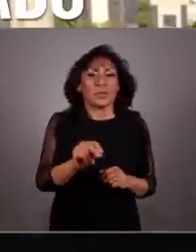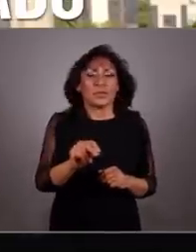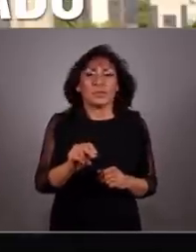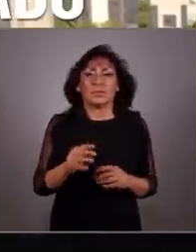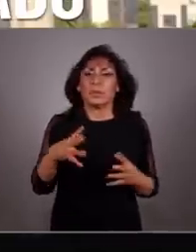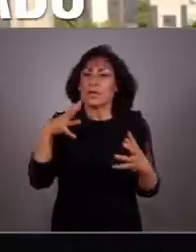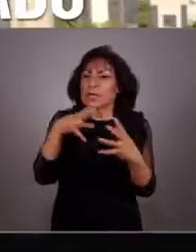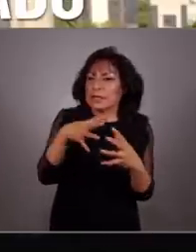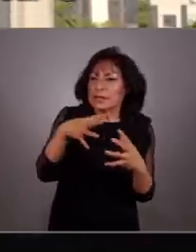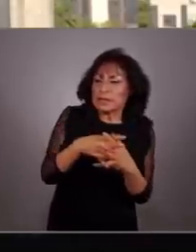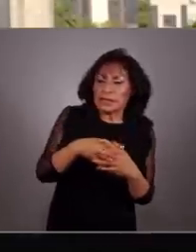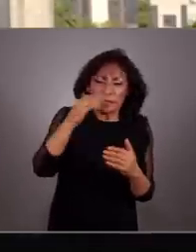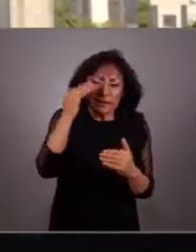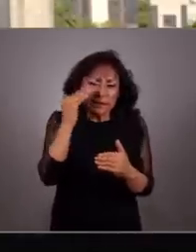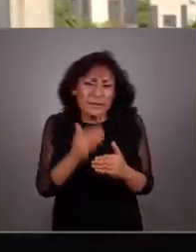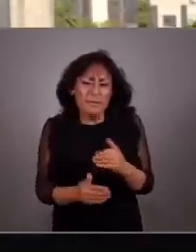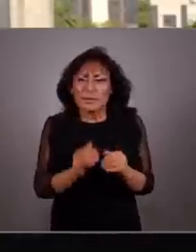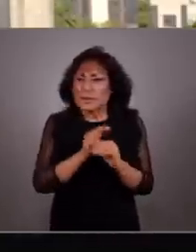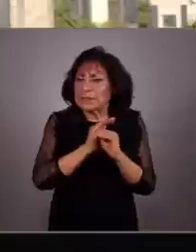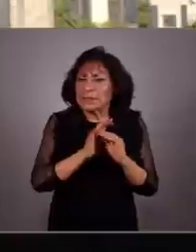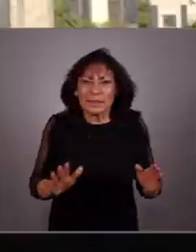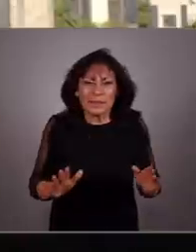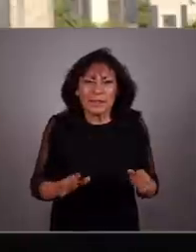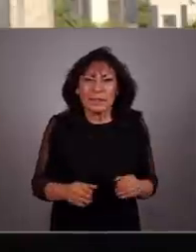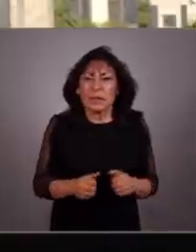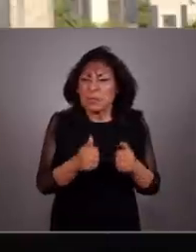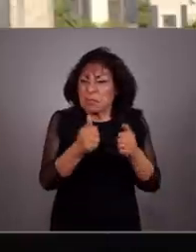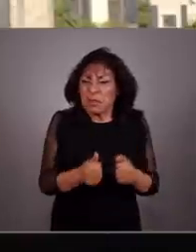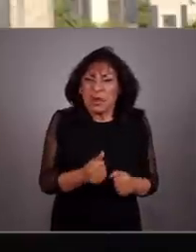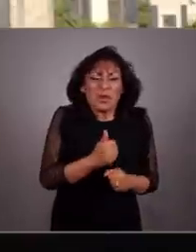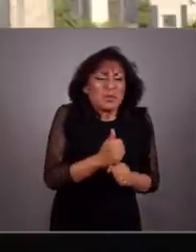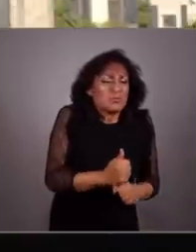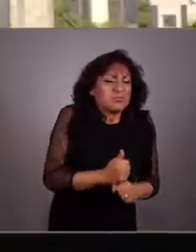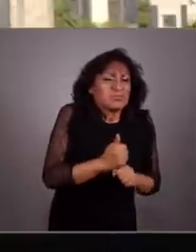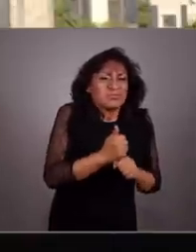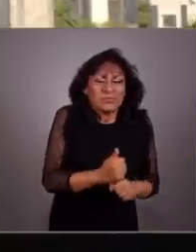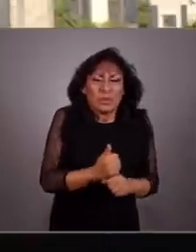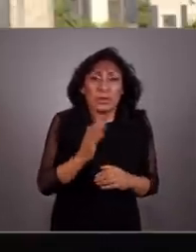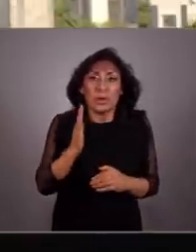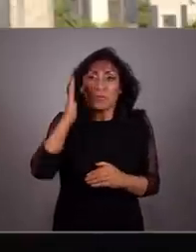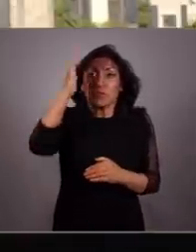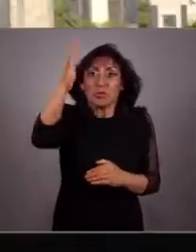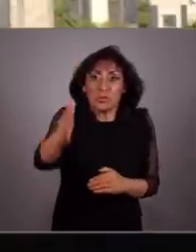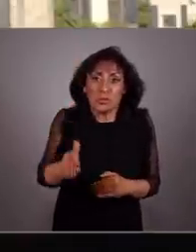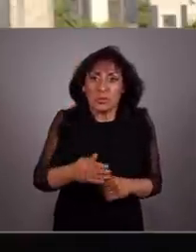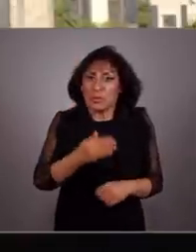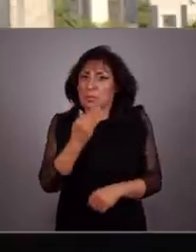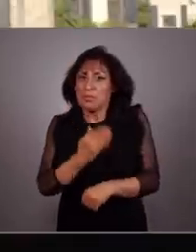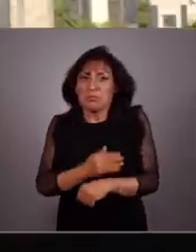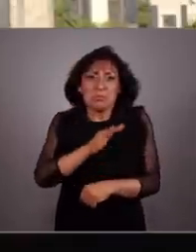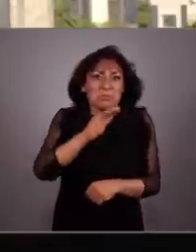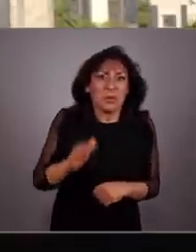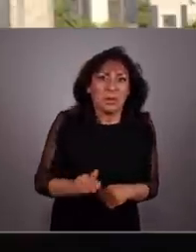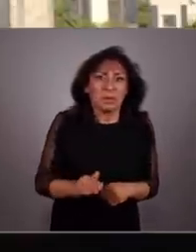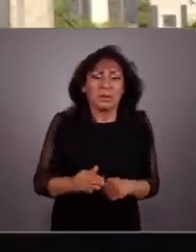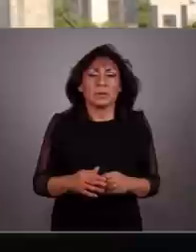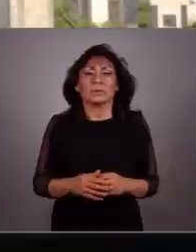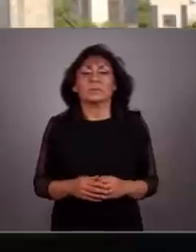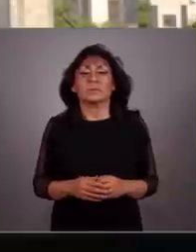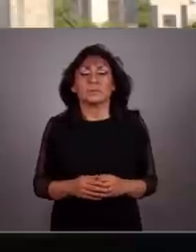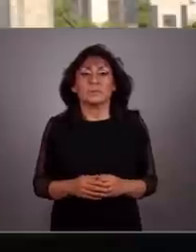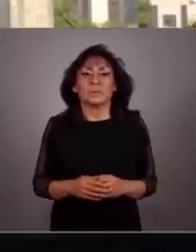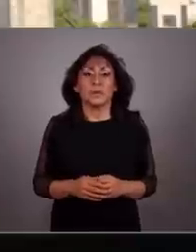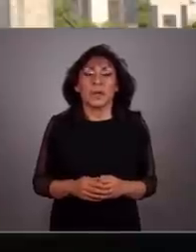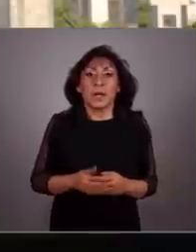paz. Necesitamos terminar con una guerra que solo nos ha dejado dolor y que es una condena de muerte para